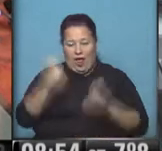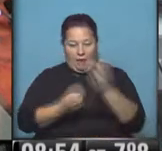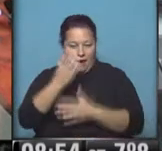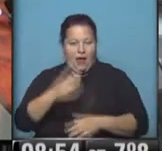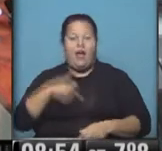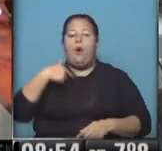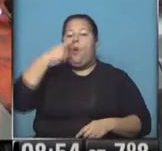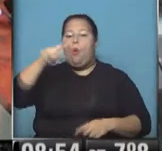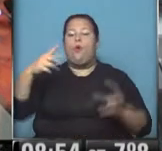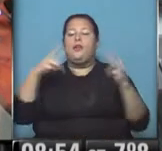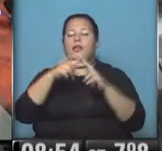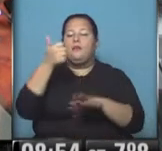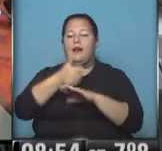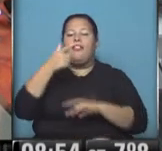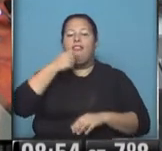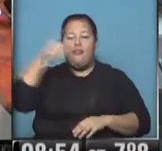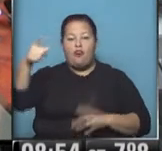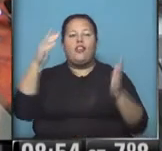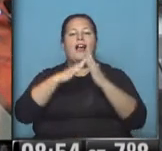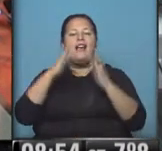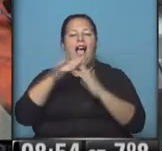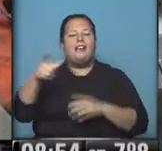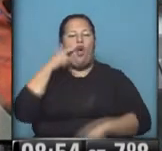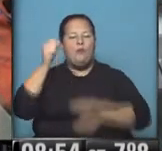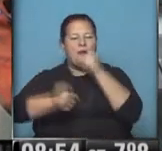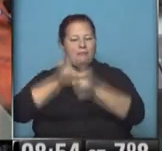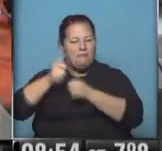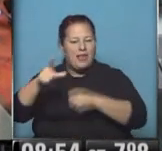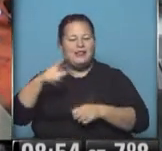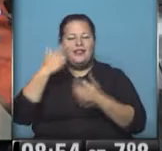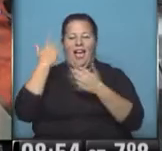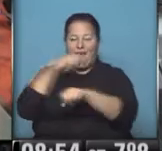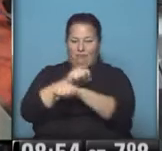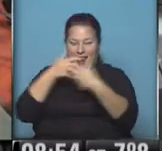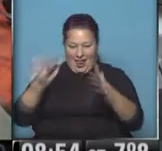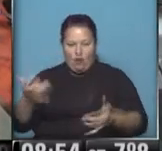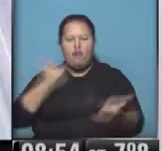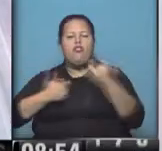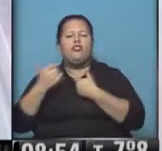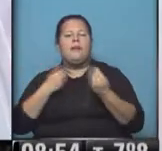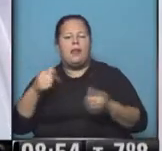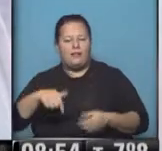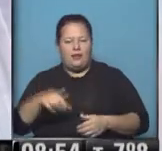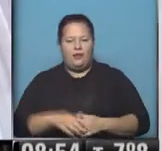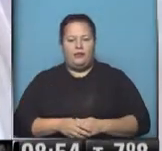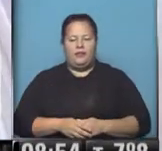Último contacto con nuestro móvil en Devoto, en el domicilio del empresario liberado. A ver, contanos, Daniel, ¿qué está pasando en este momento?